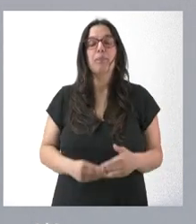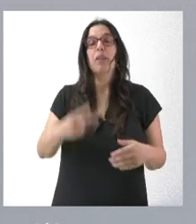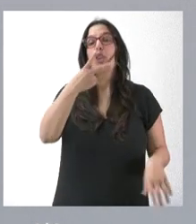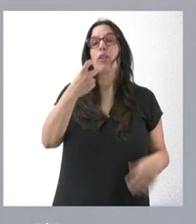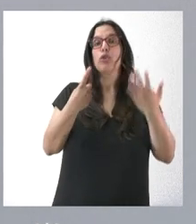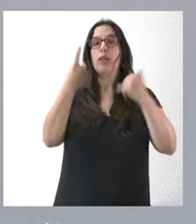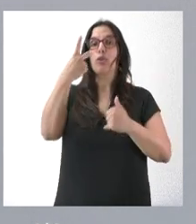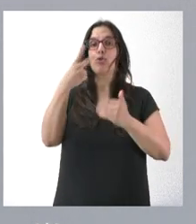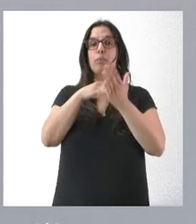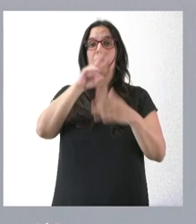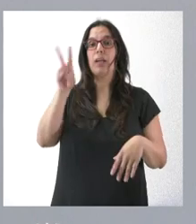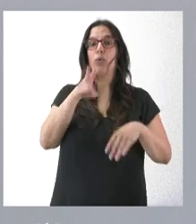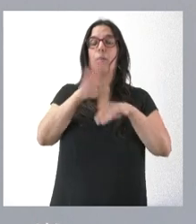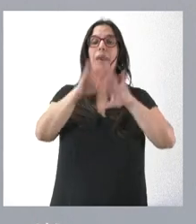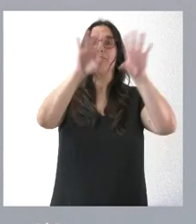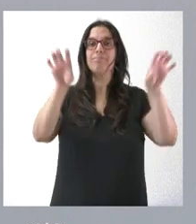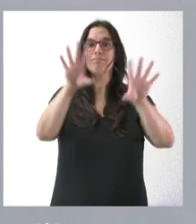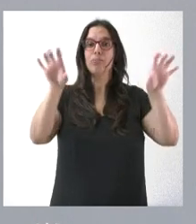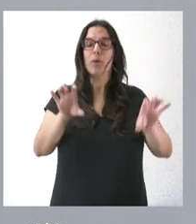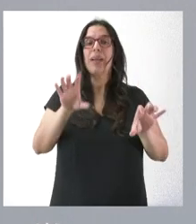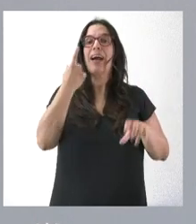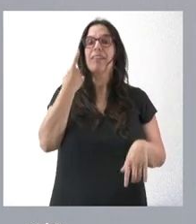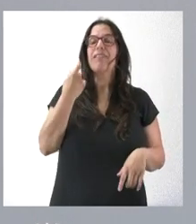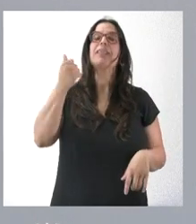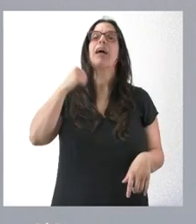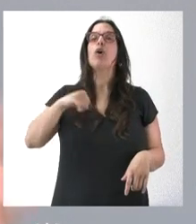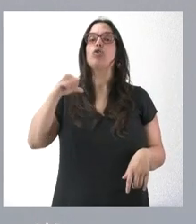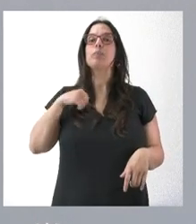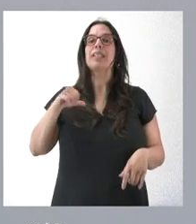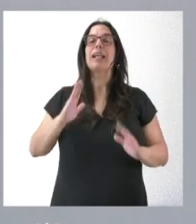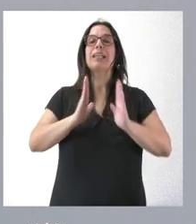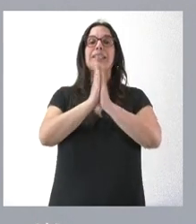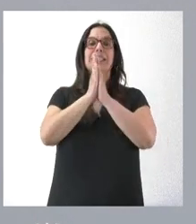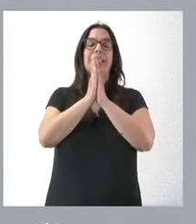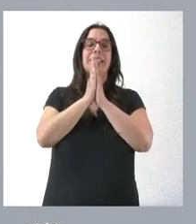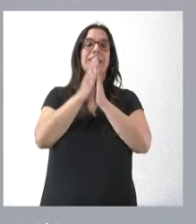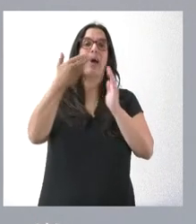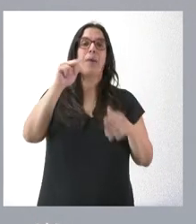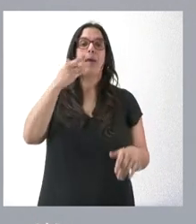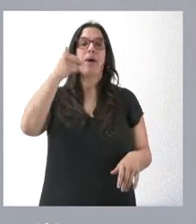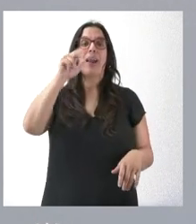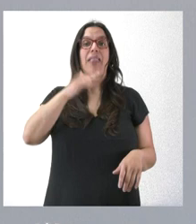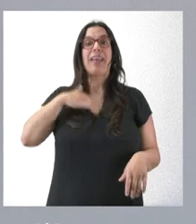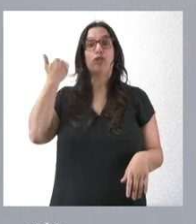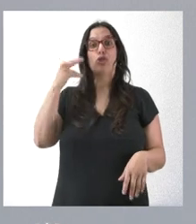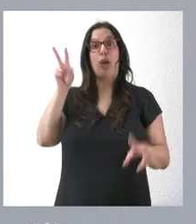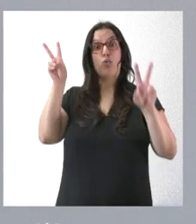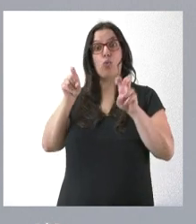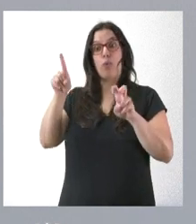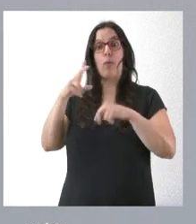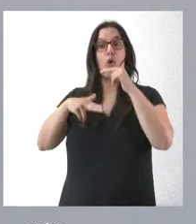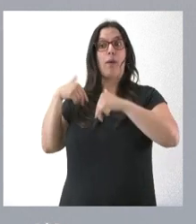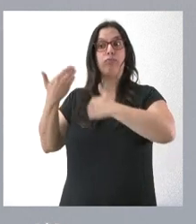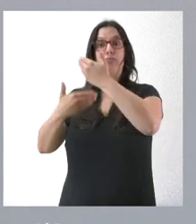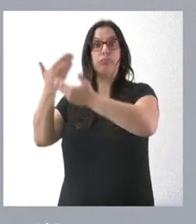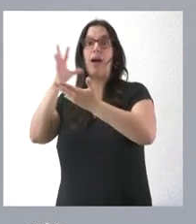262.000 euros para el mobiliario del nuevo edificio del Hospital Santa Bárbara de Soria, a medida que se avanza en la finalización de las obras del Hospital Santa Bárbara.